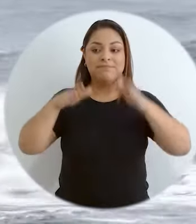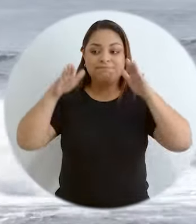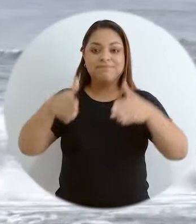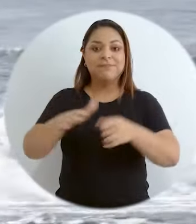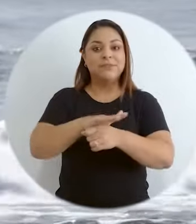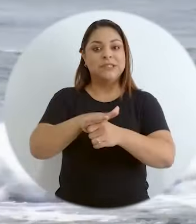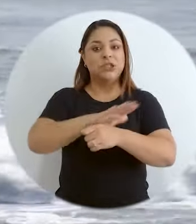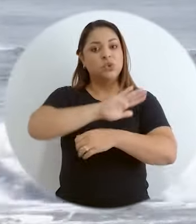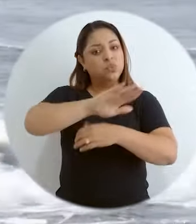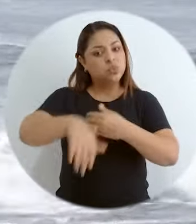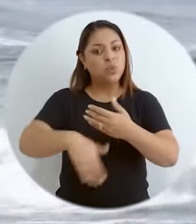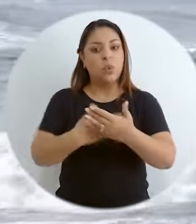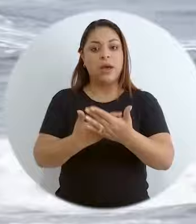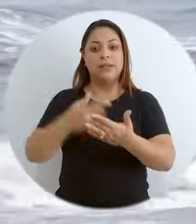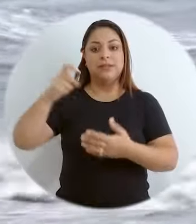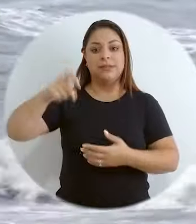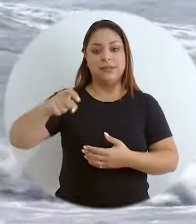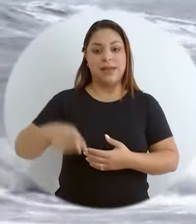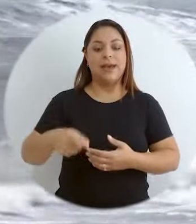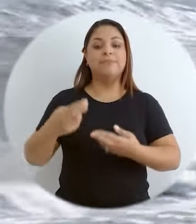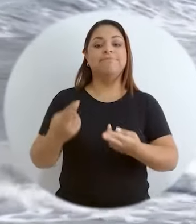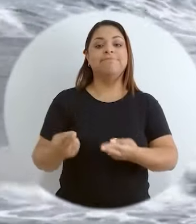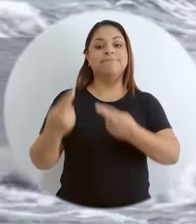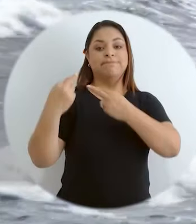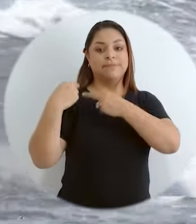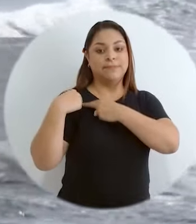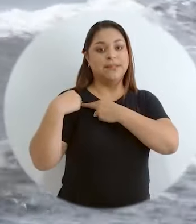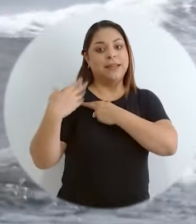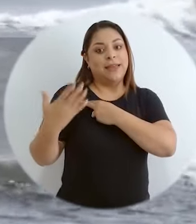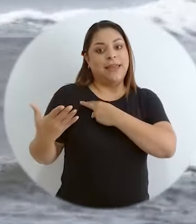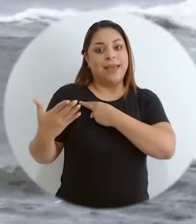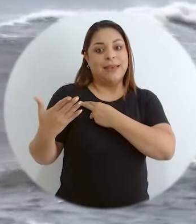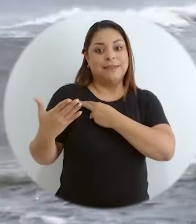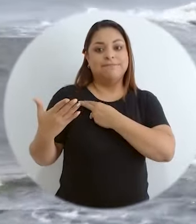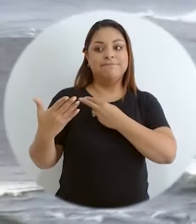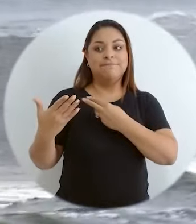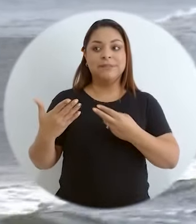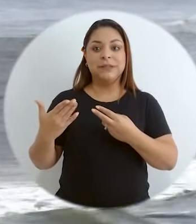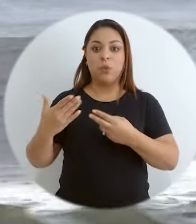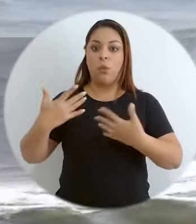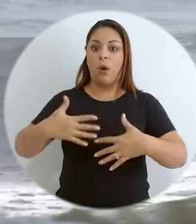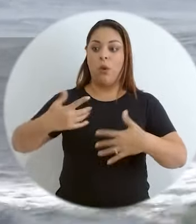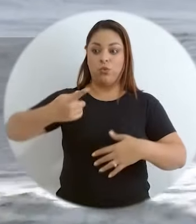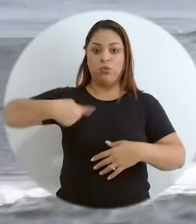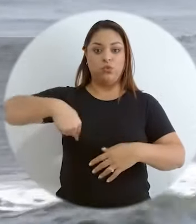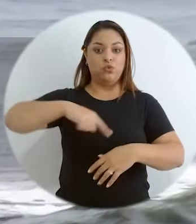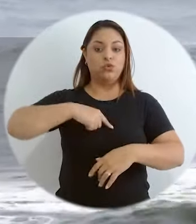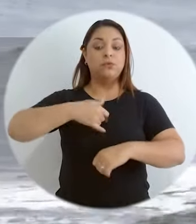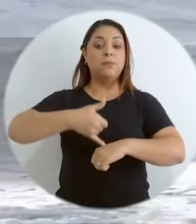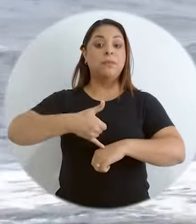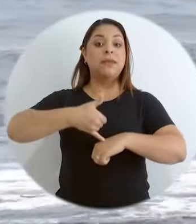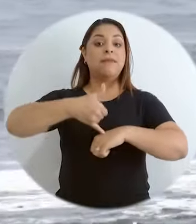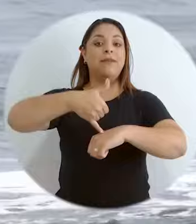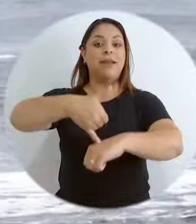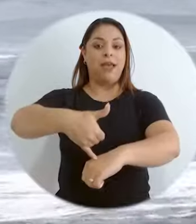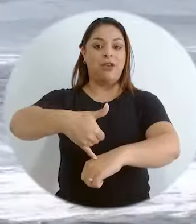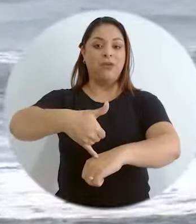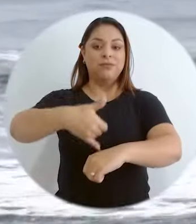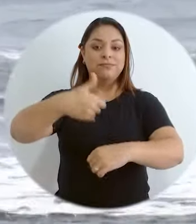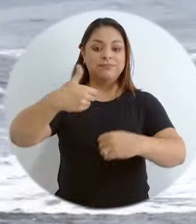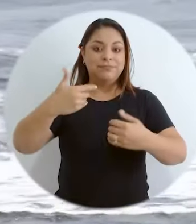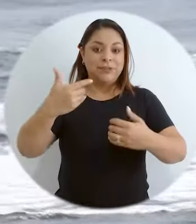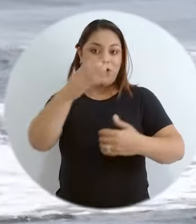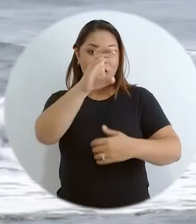las necesidades, todas las responsabilidades que implica el privilegio de ser un país marino. Es decir, la